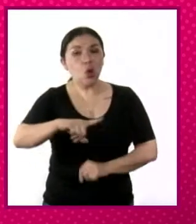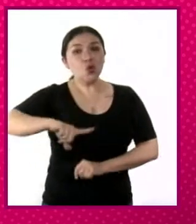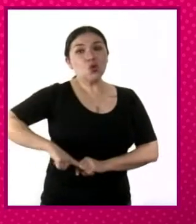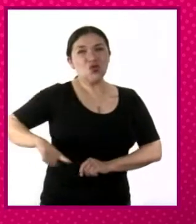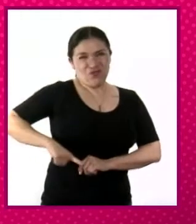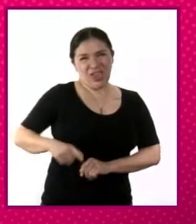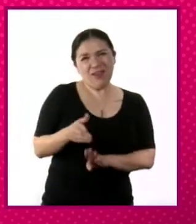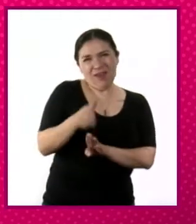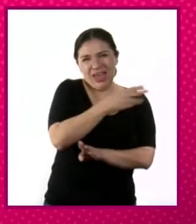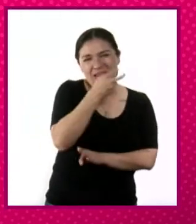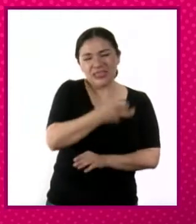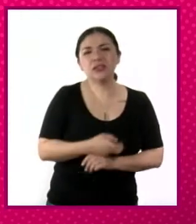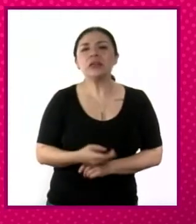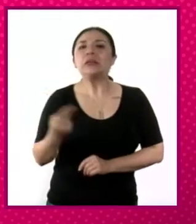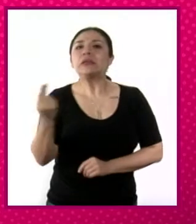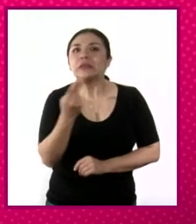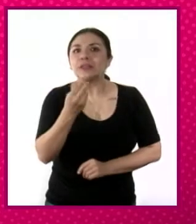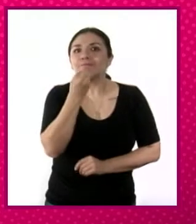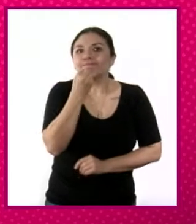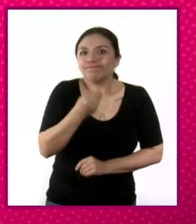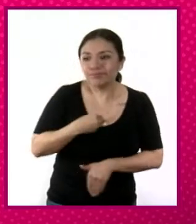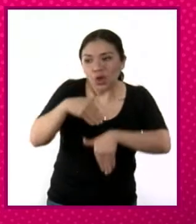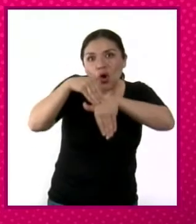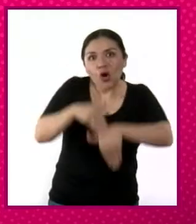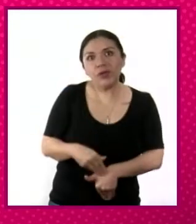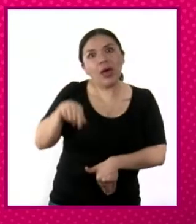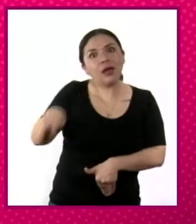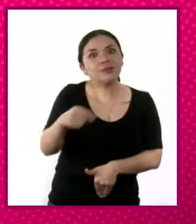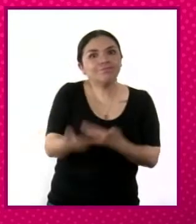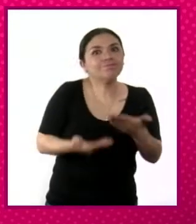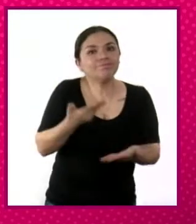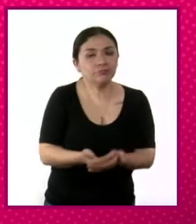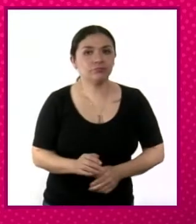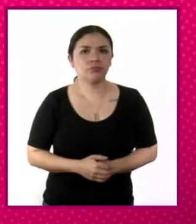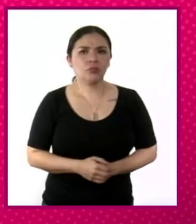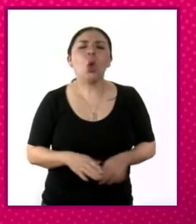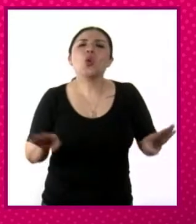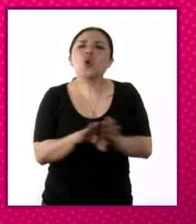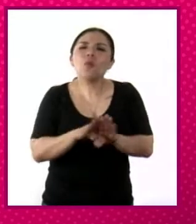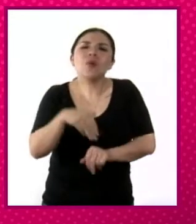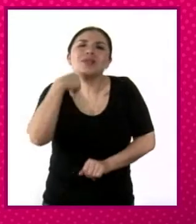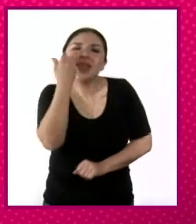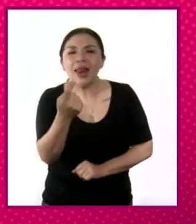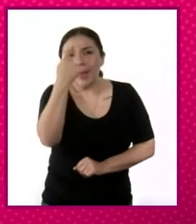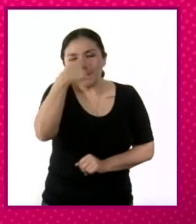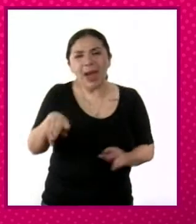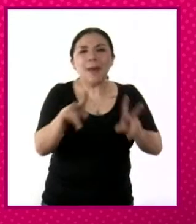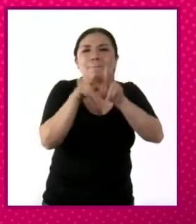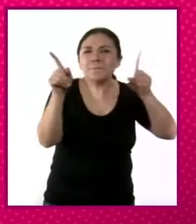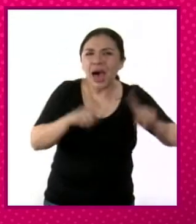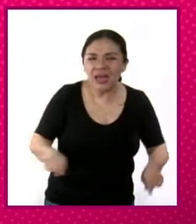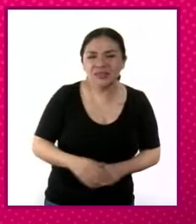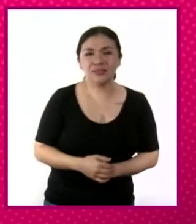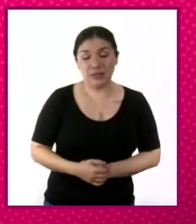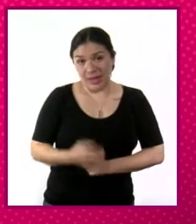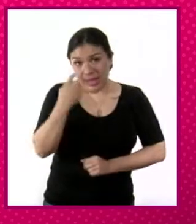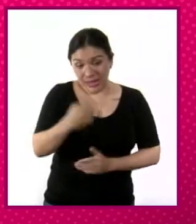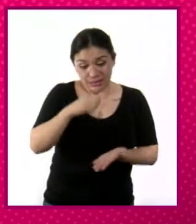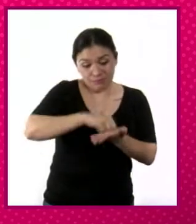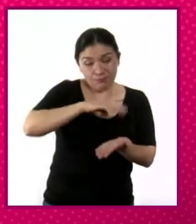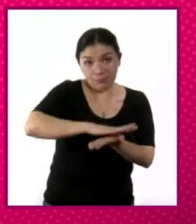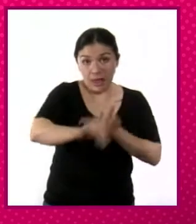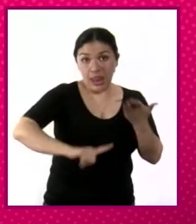porrevolución a cumplir con la demanda más con fines de pacificación y para legitimar este